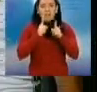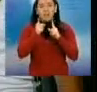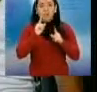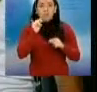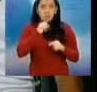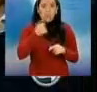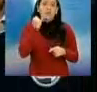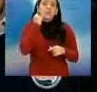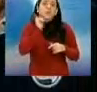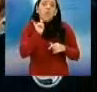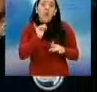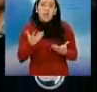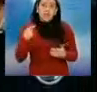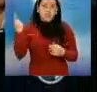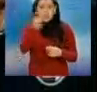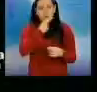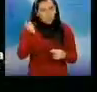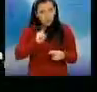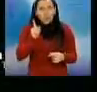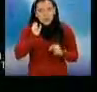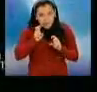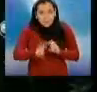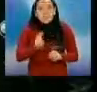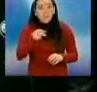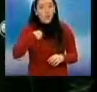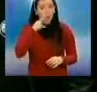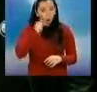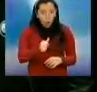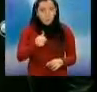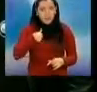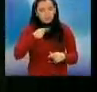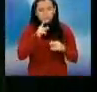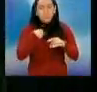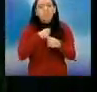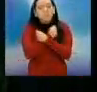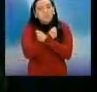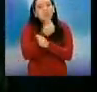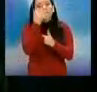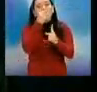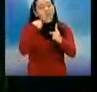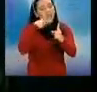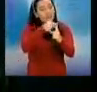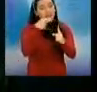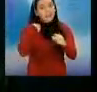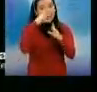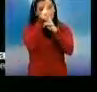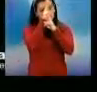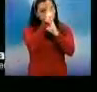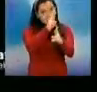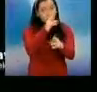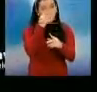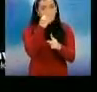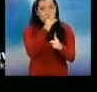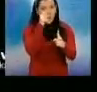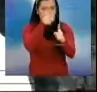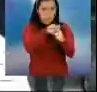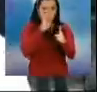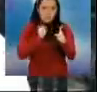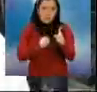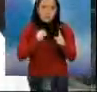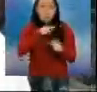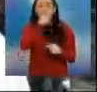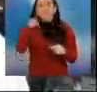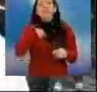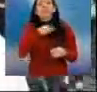políticos y artistas exhortan a los hombres a que no ejerzan la violencia. La Fundación Sobrevivientes apoya la campaña.